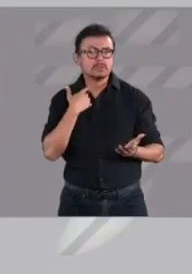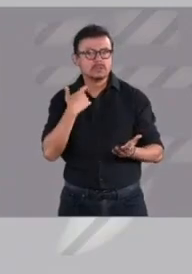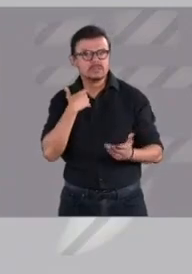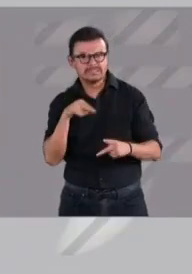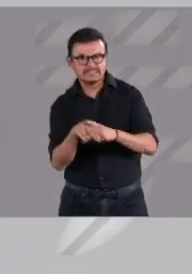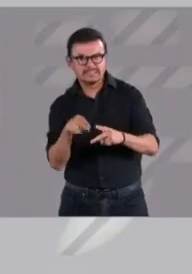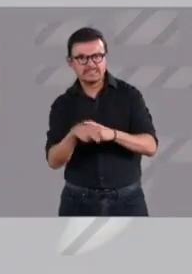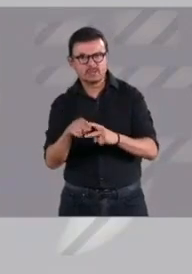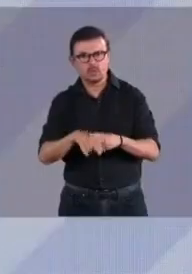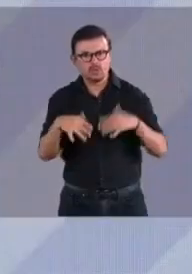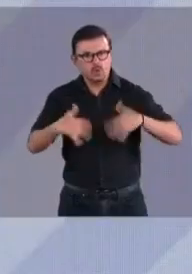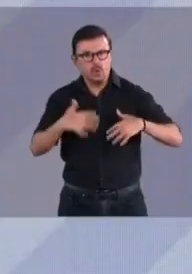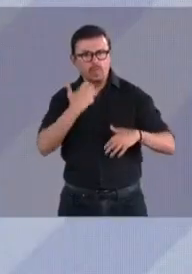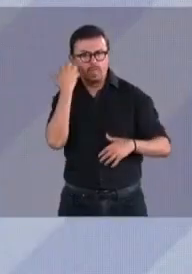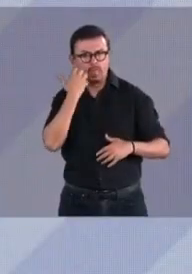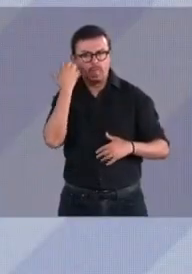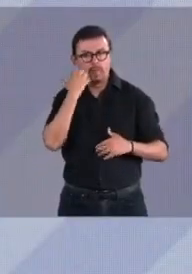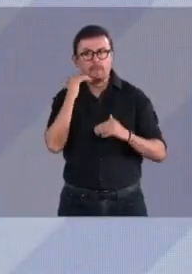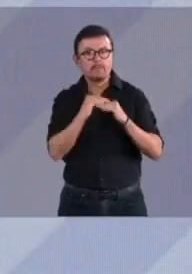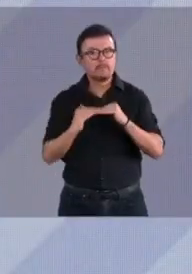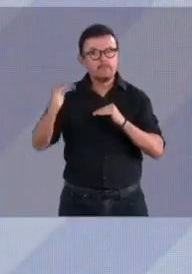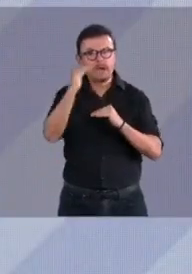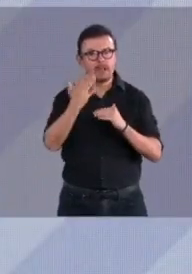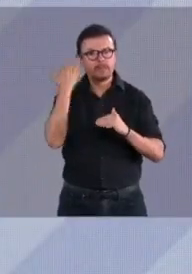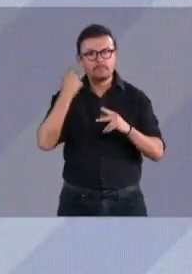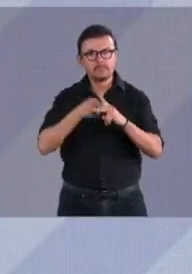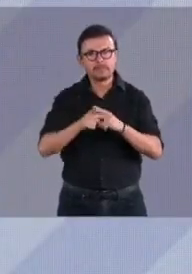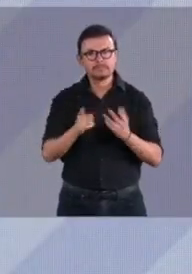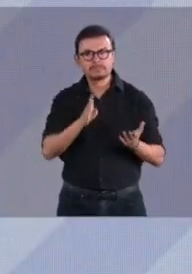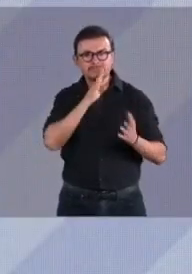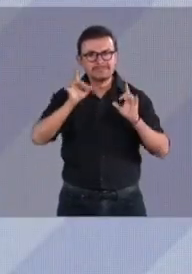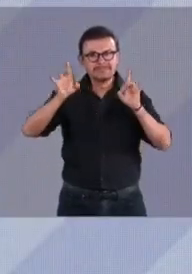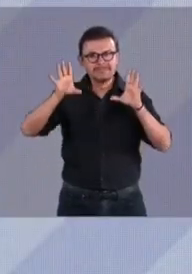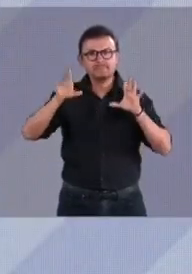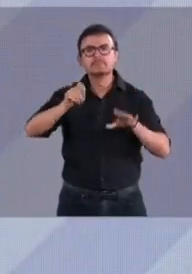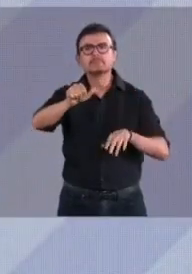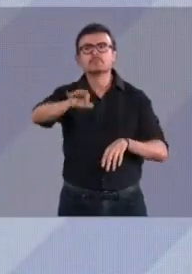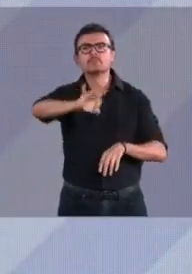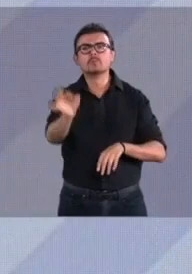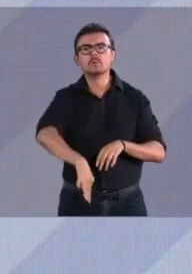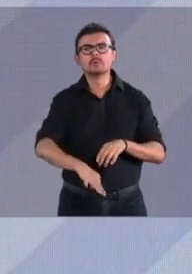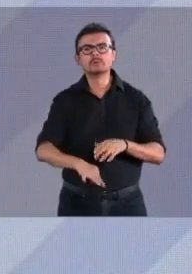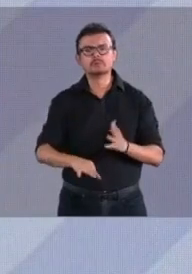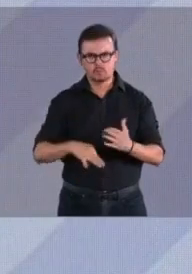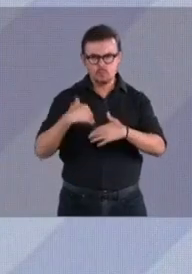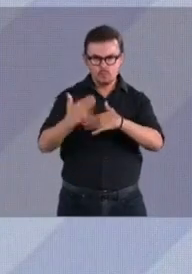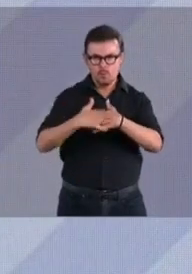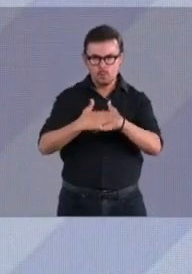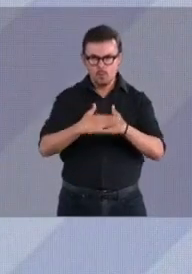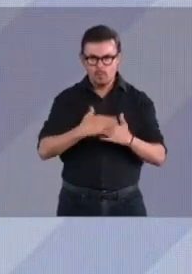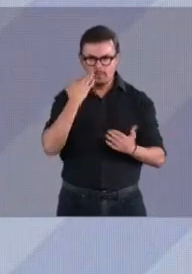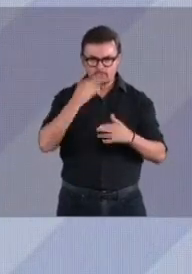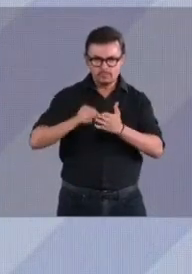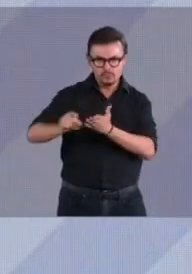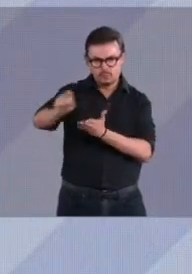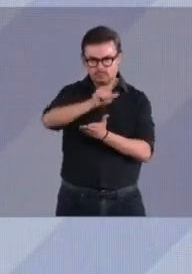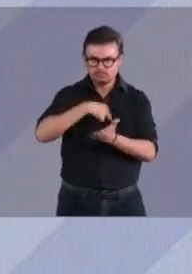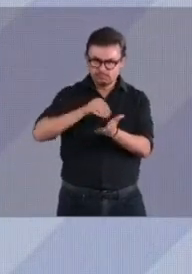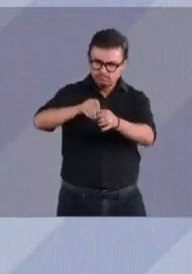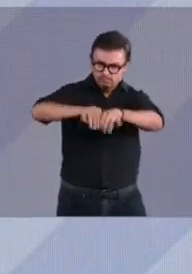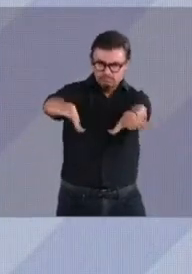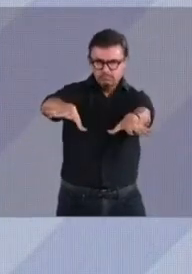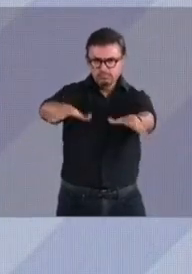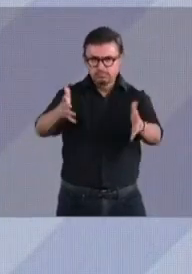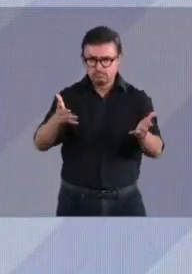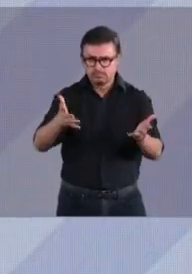a Mancera, 22%. Voy a subir los datos a las redes sociales. Los primeros cinco